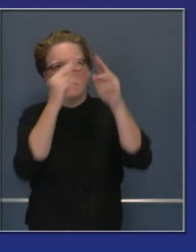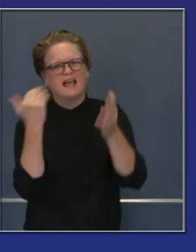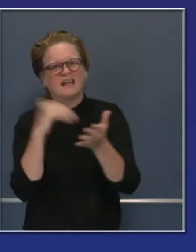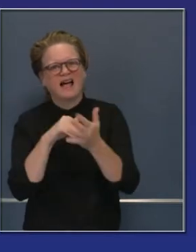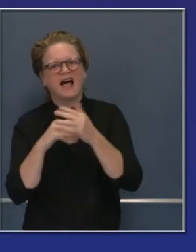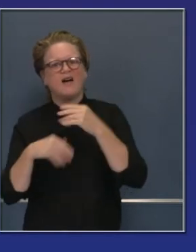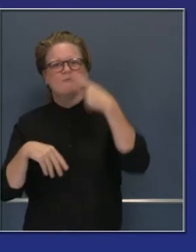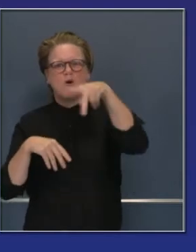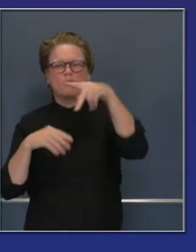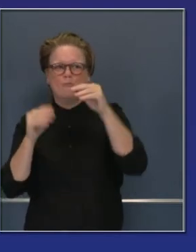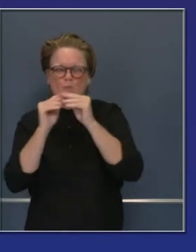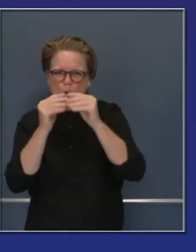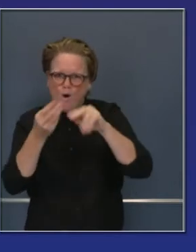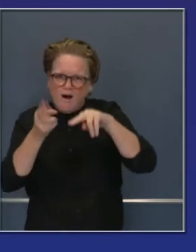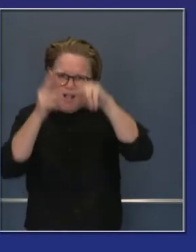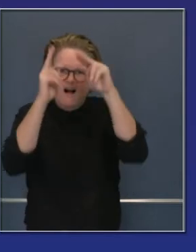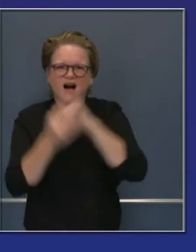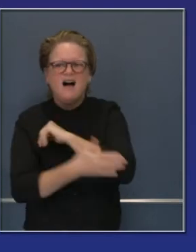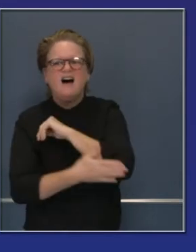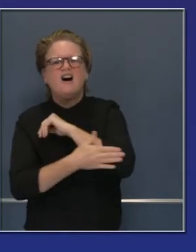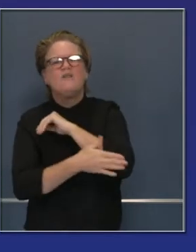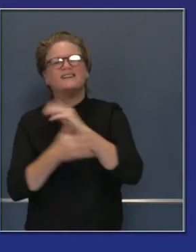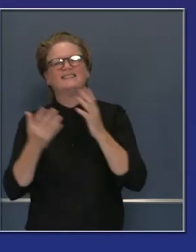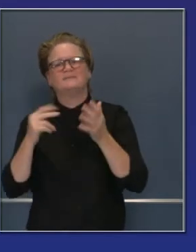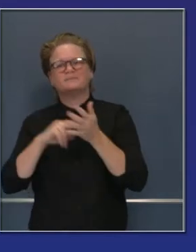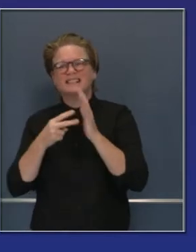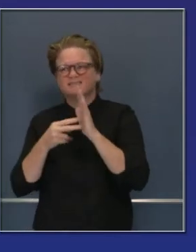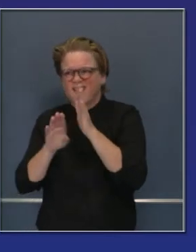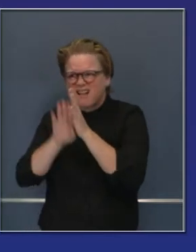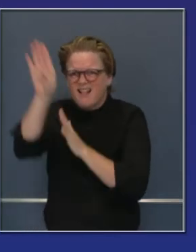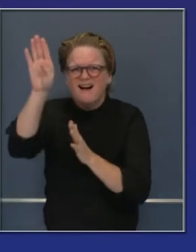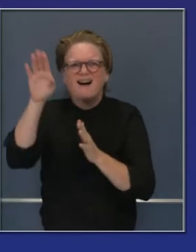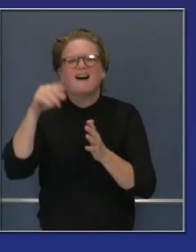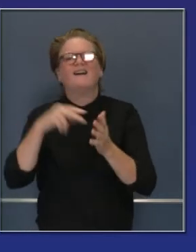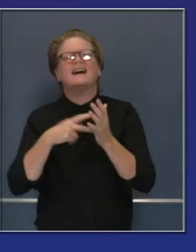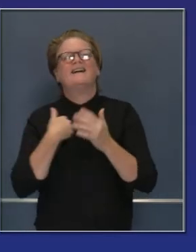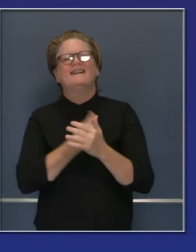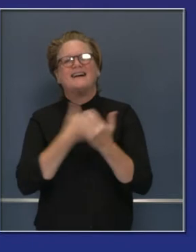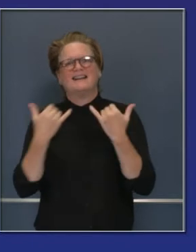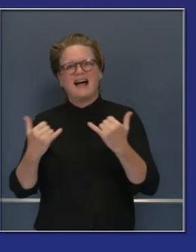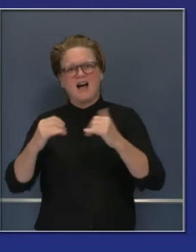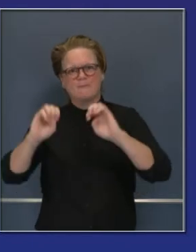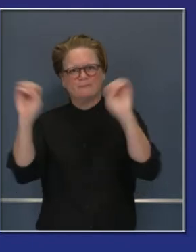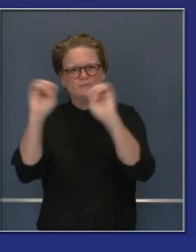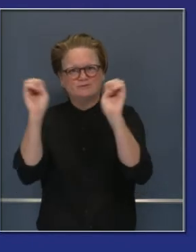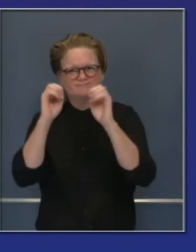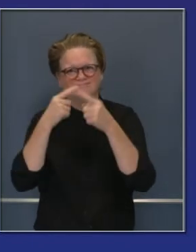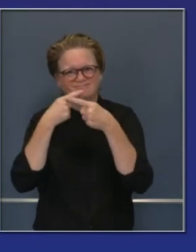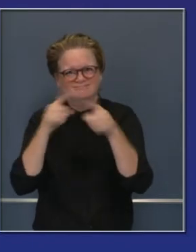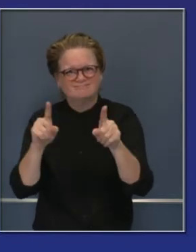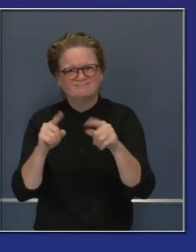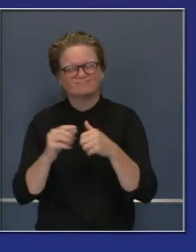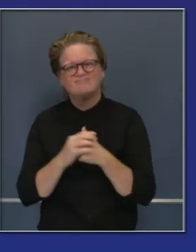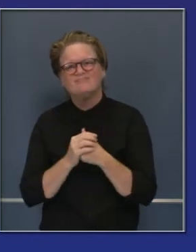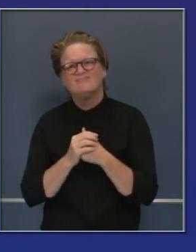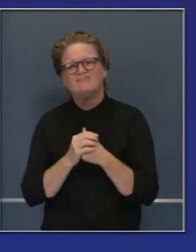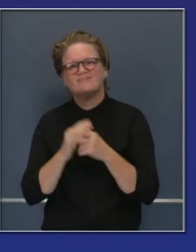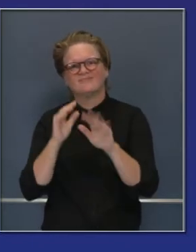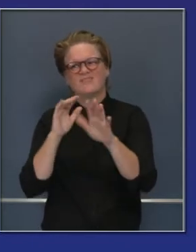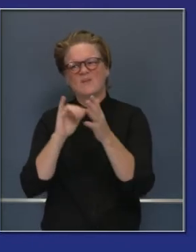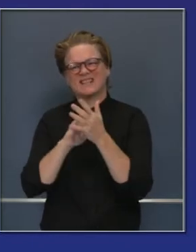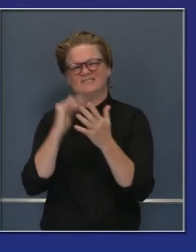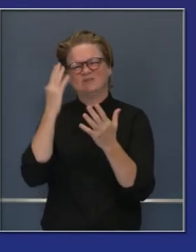restricción en un mayor número de condados. Con condados moviéndose más hacia atrás de acuerdo con los